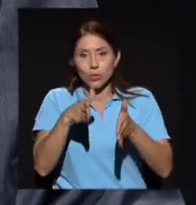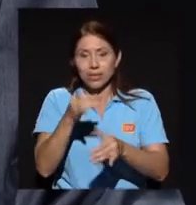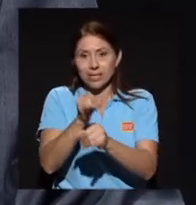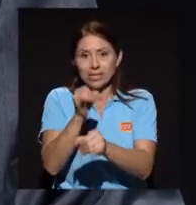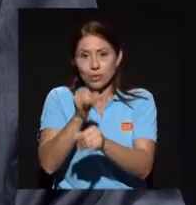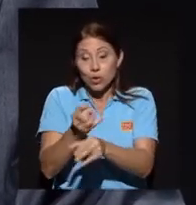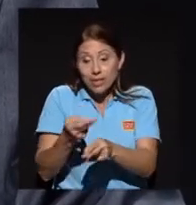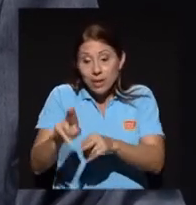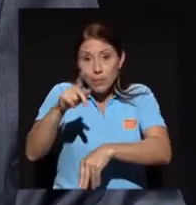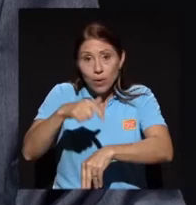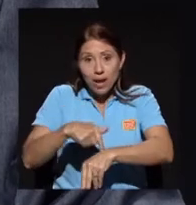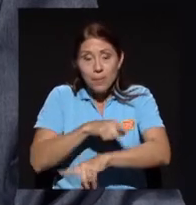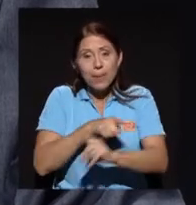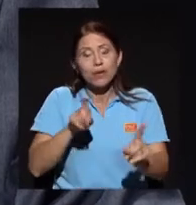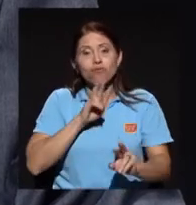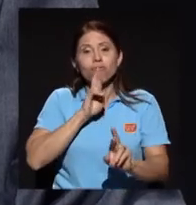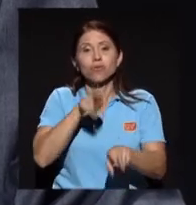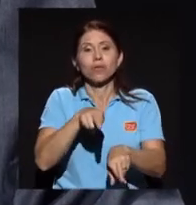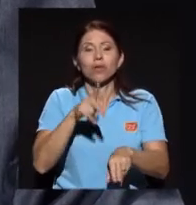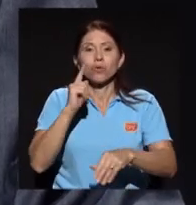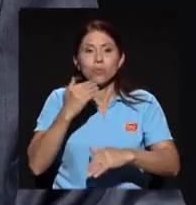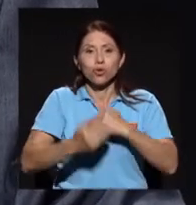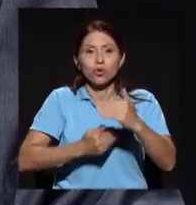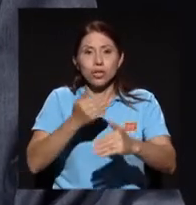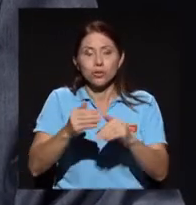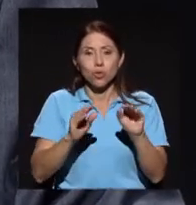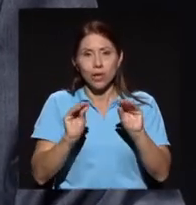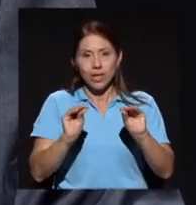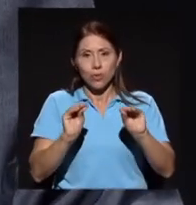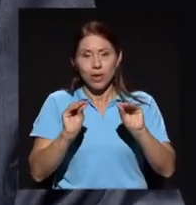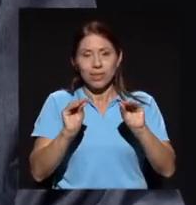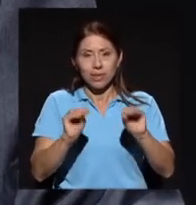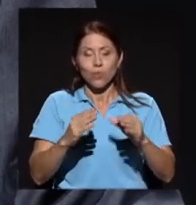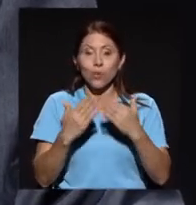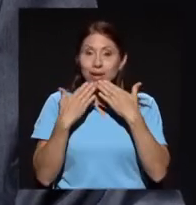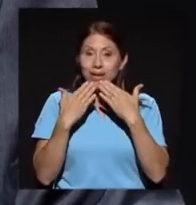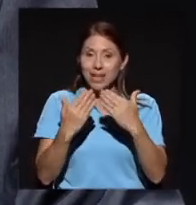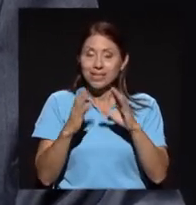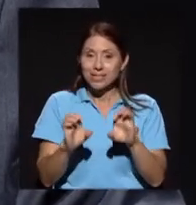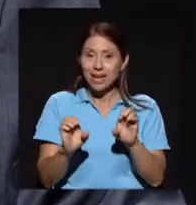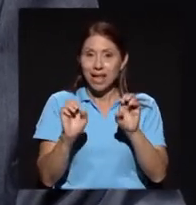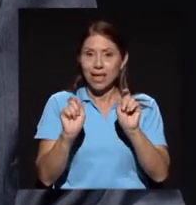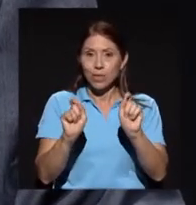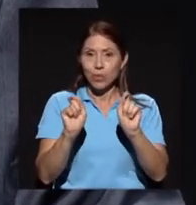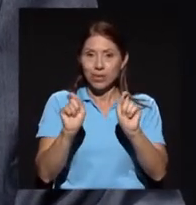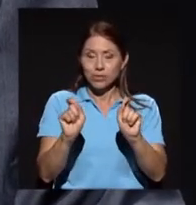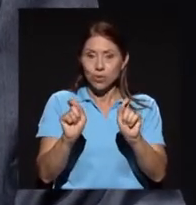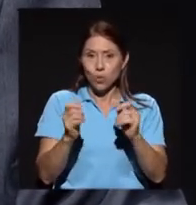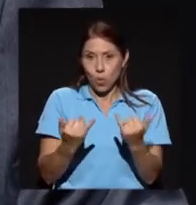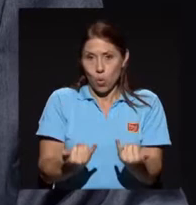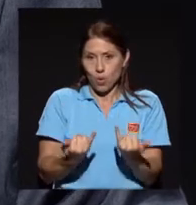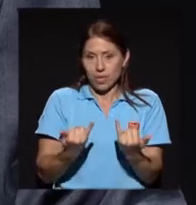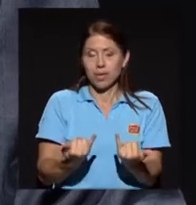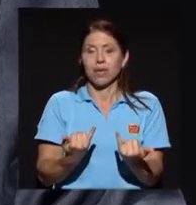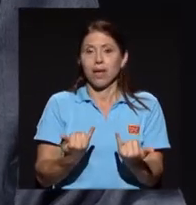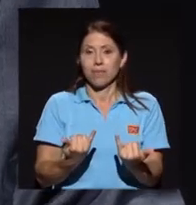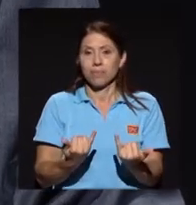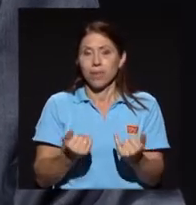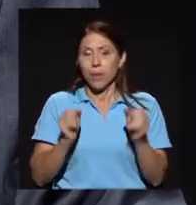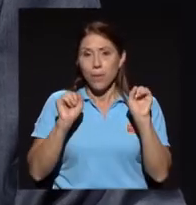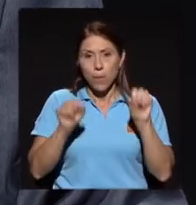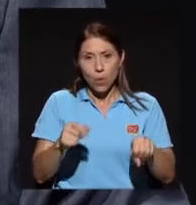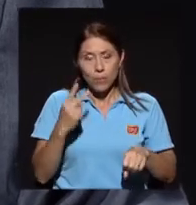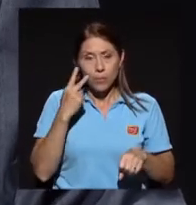sido producto de todo un proceso educativo. Gracias a la educación, hoy día podemos